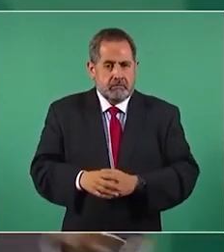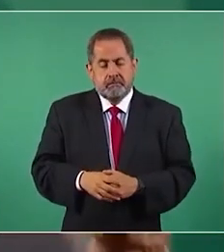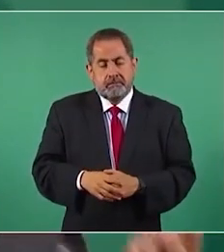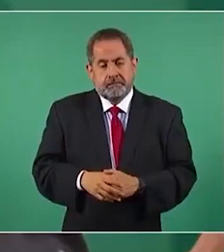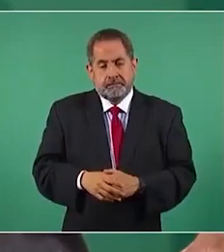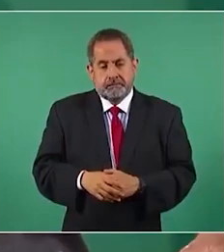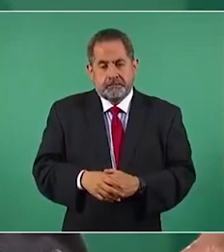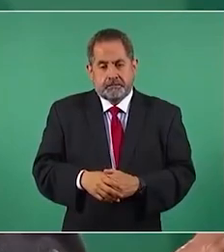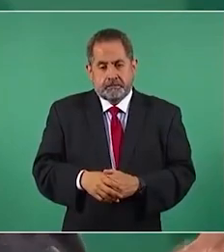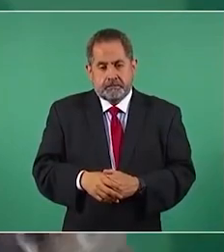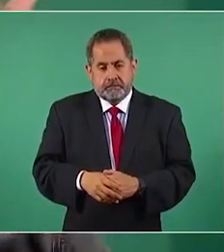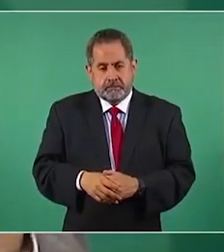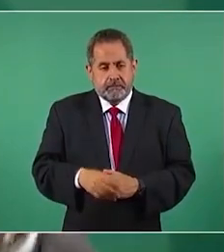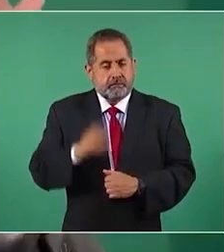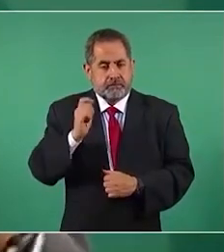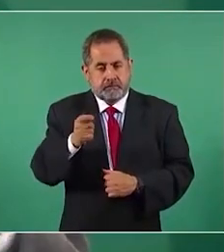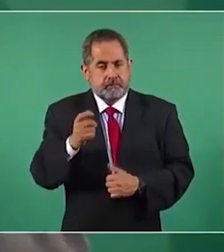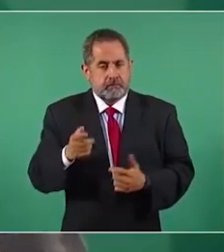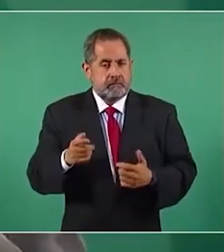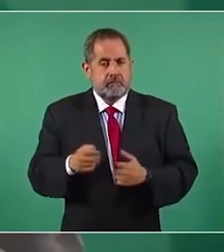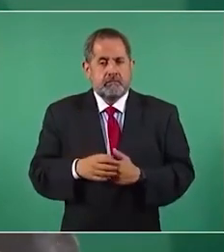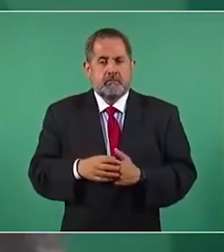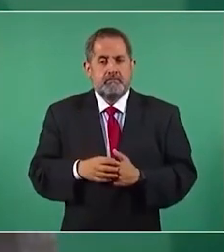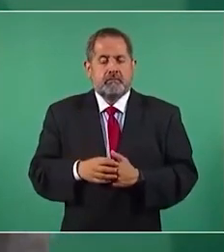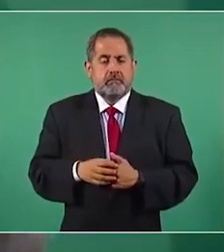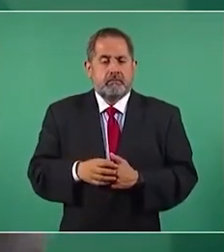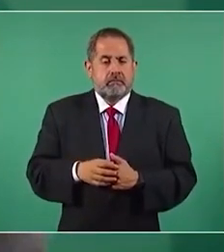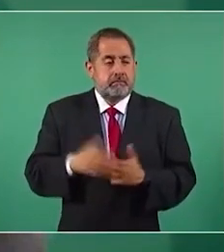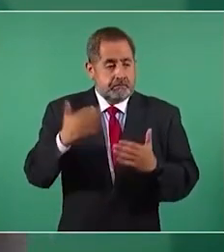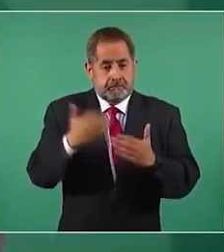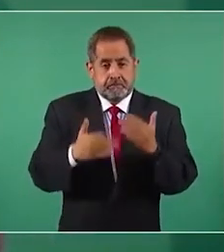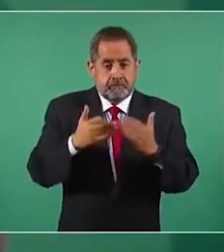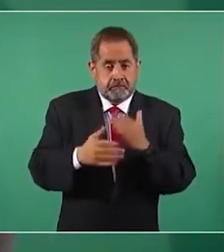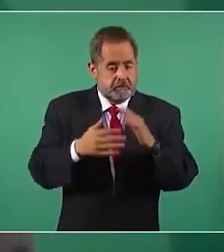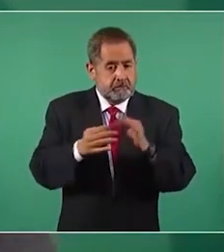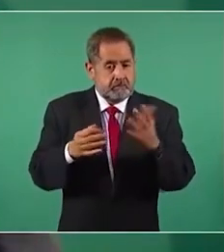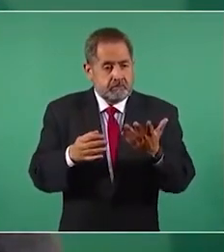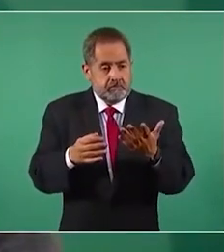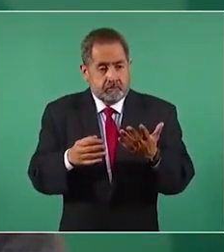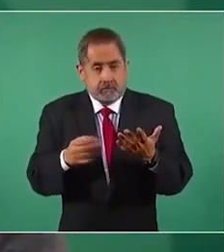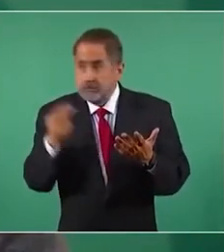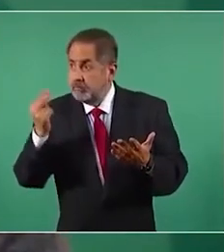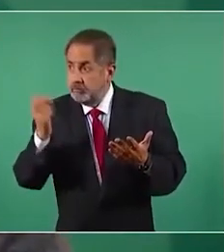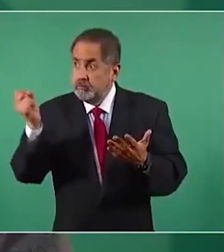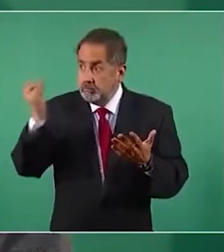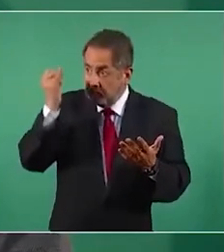entonces si hace falta lo vamos a hacer